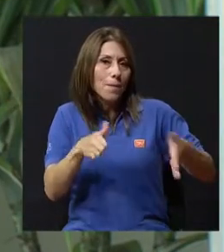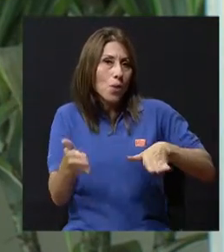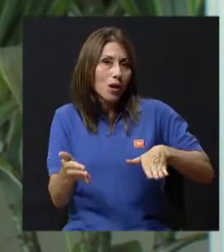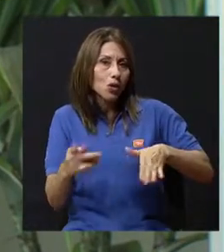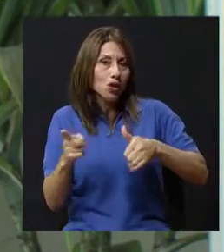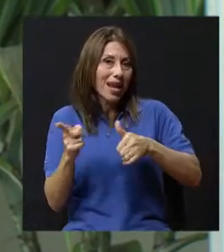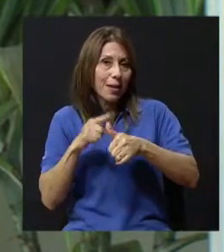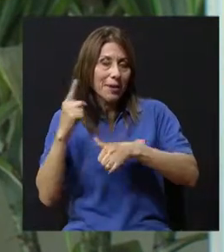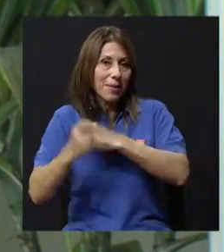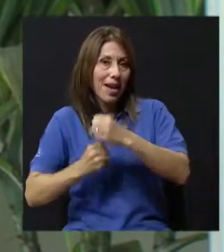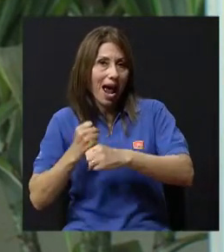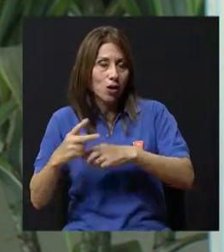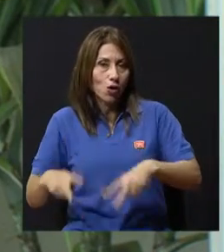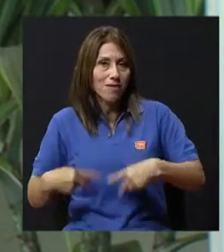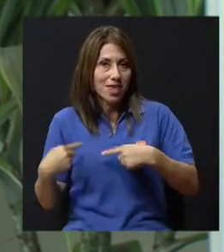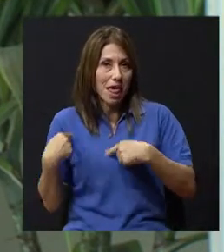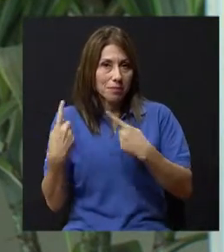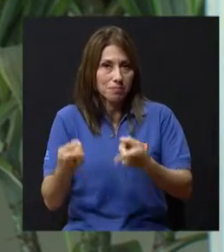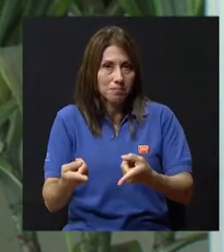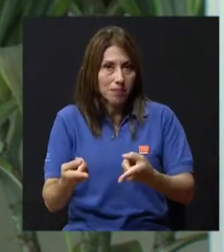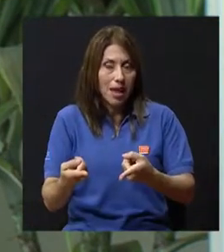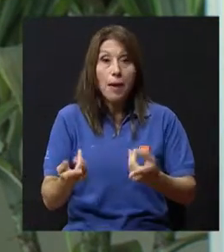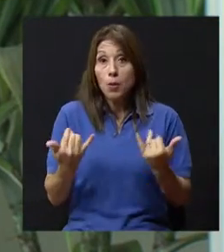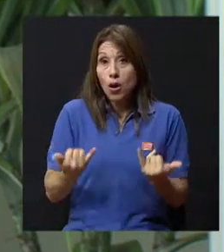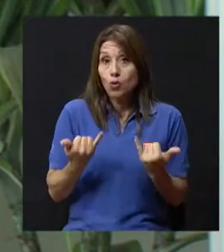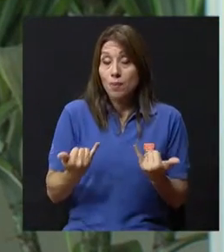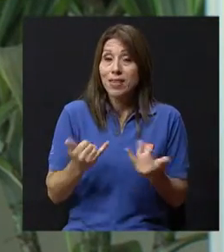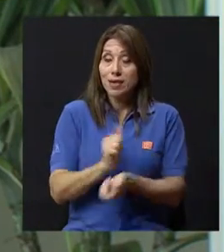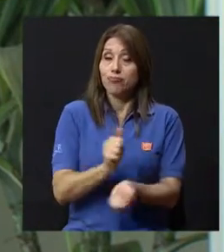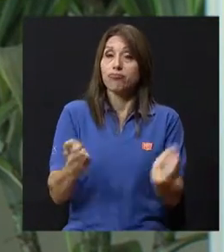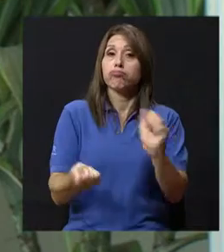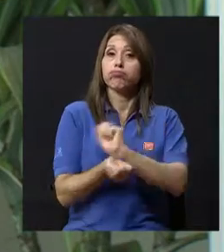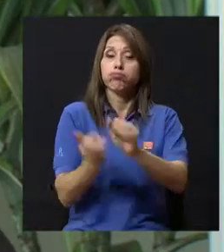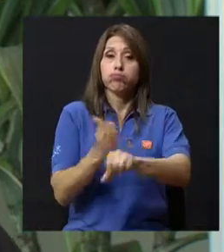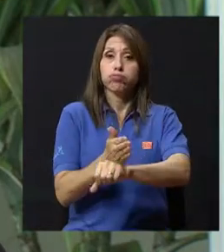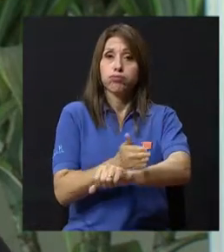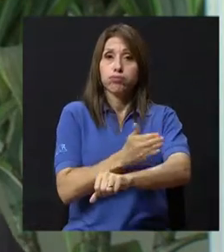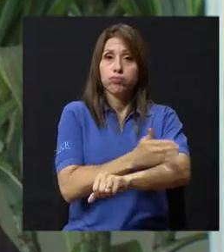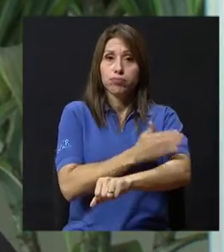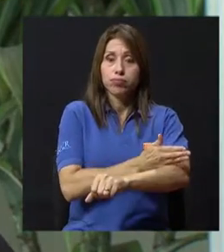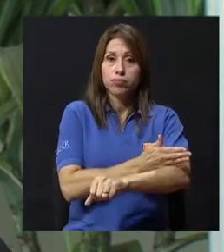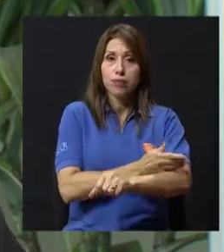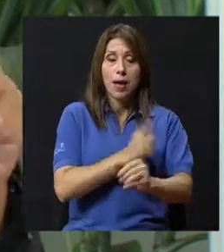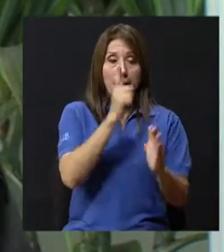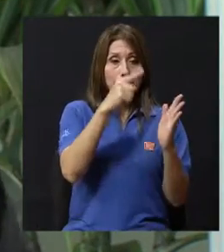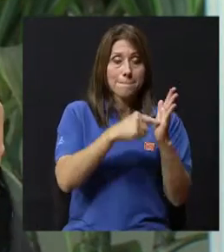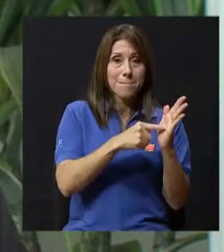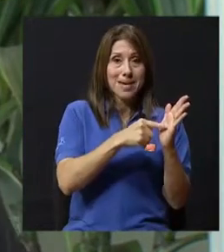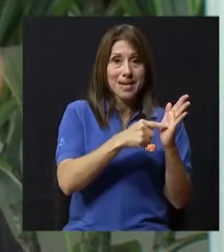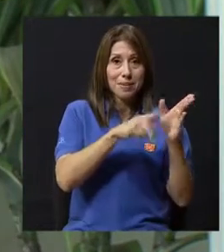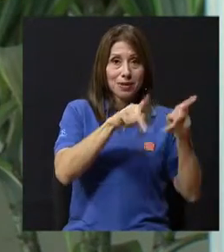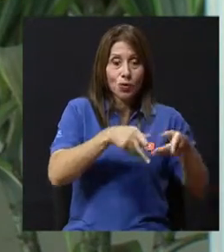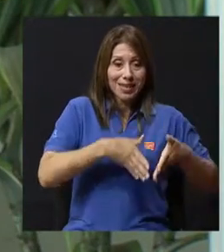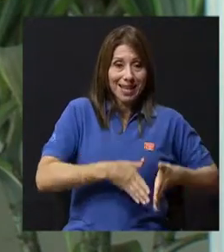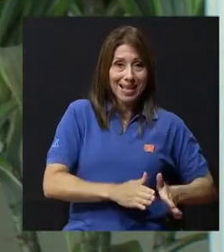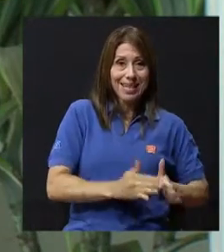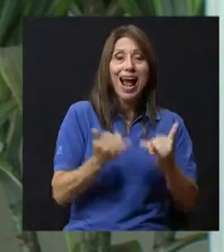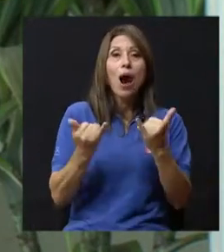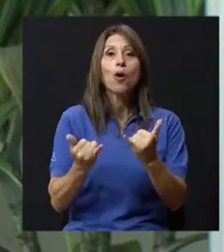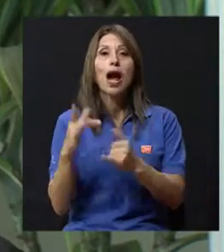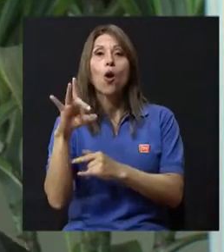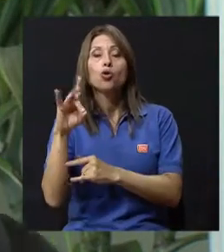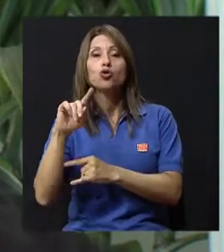ha mejorado. Actualmente, la última cifra de mortalidad infantil es de 8.7 por cada mil nacidos vivos, muy baja.